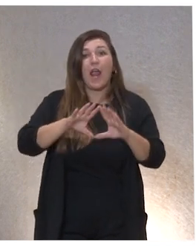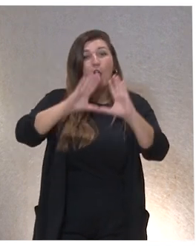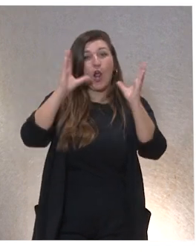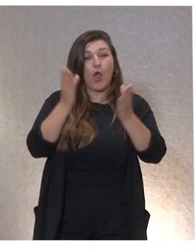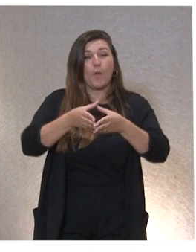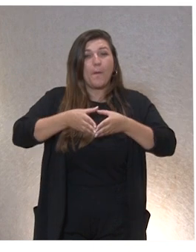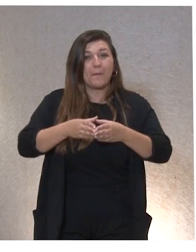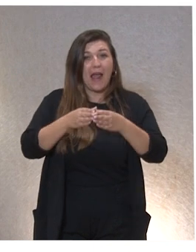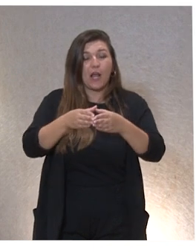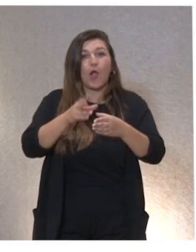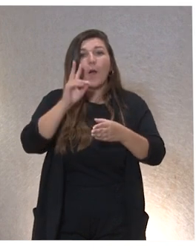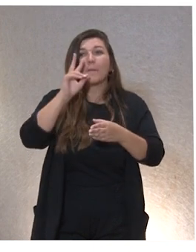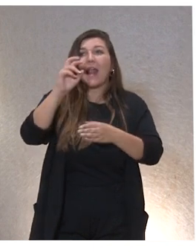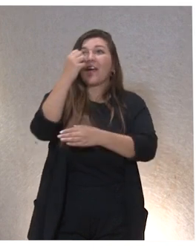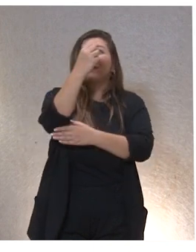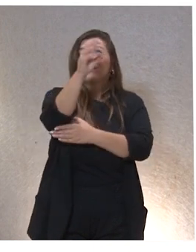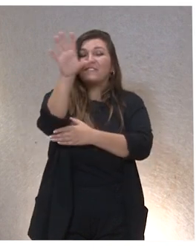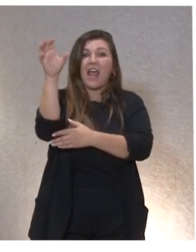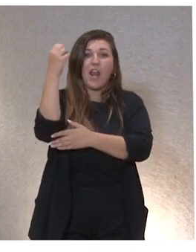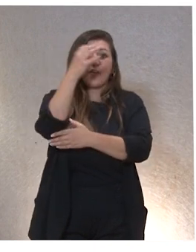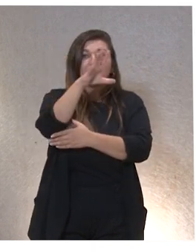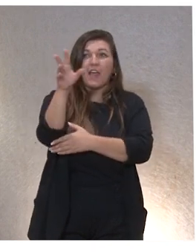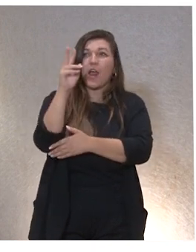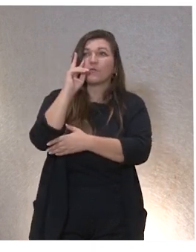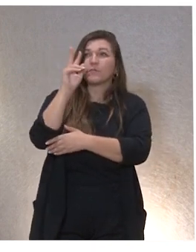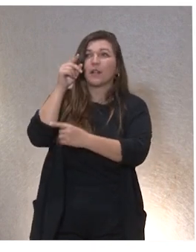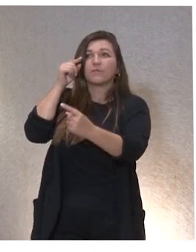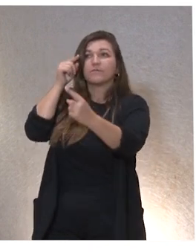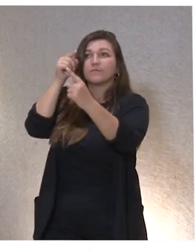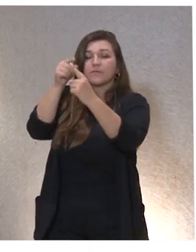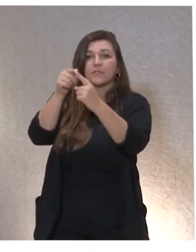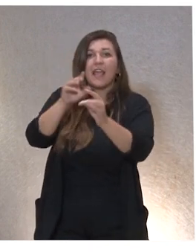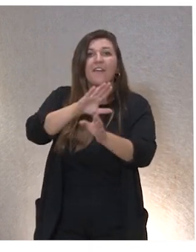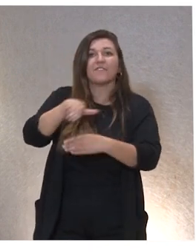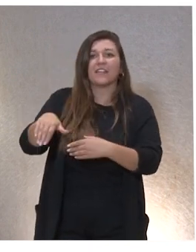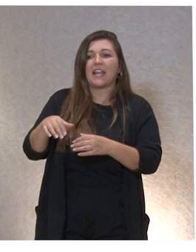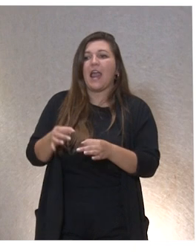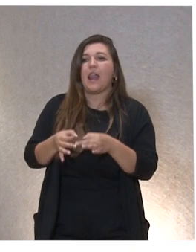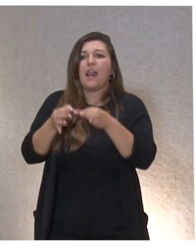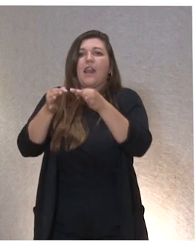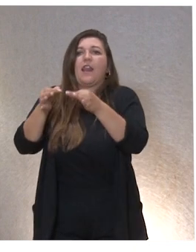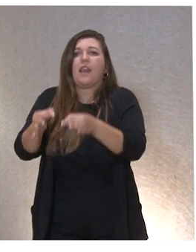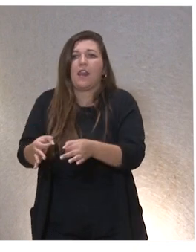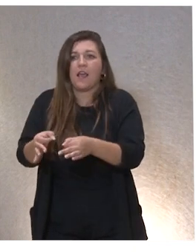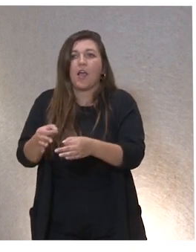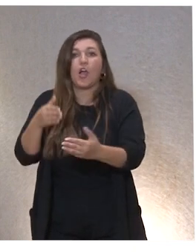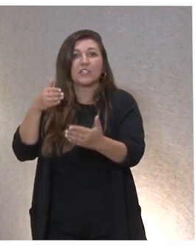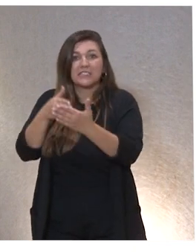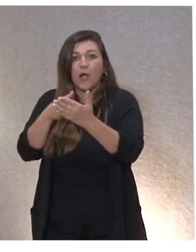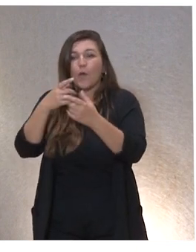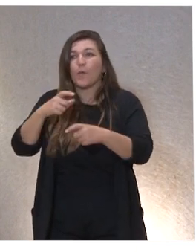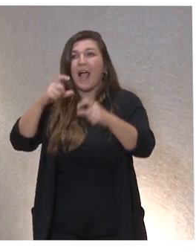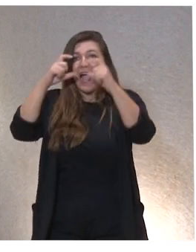mirar el faro que un día nos indicó el camino de la dignidad y, por último, aterrizar, ver el obstáculo, ponernos las gafas de la